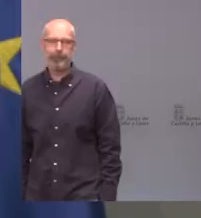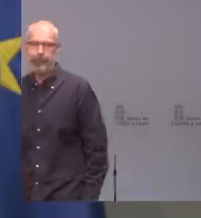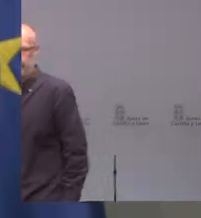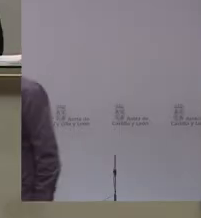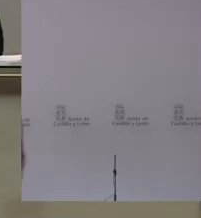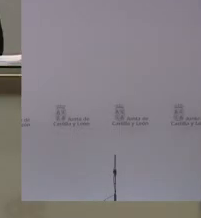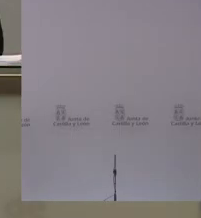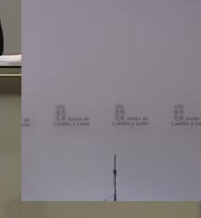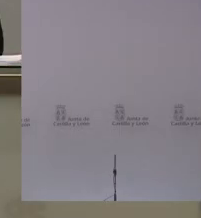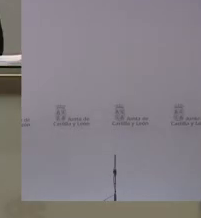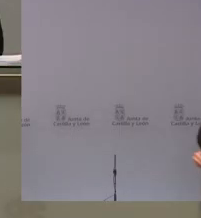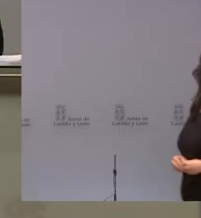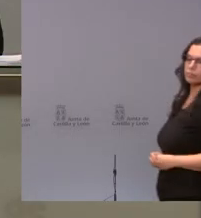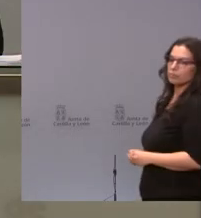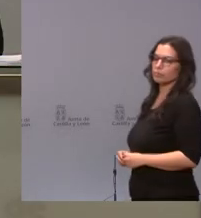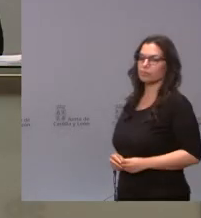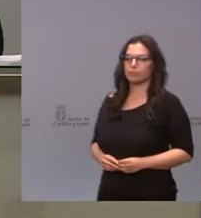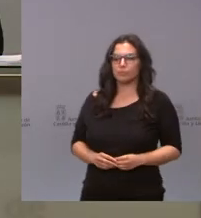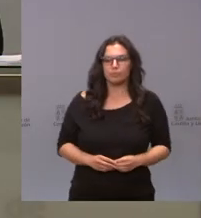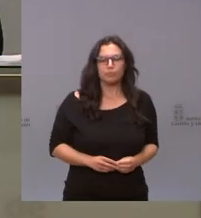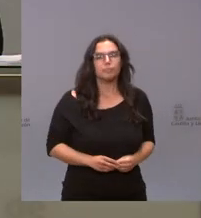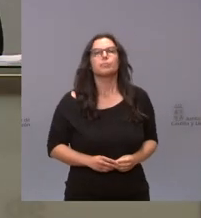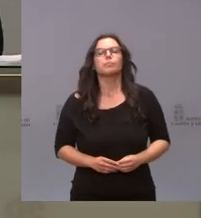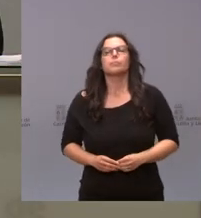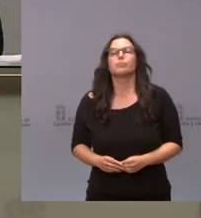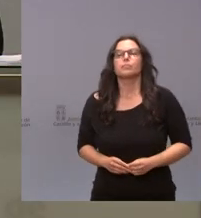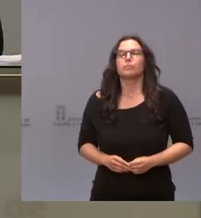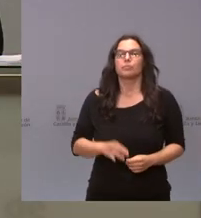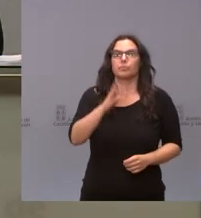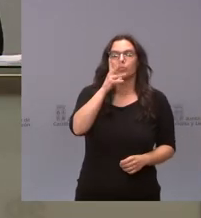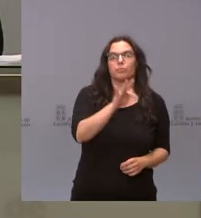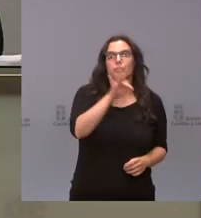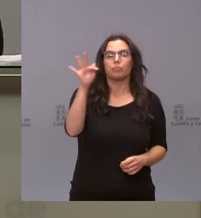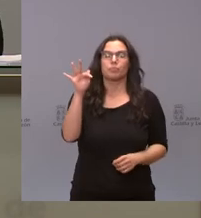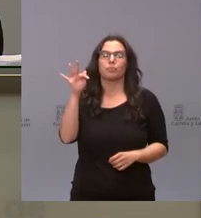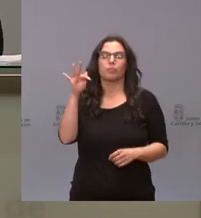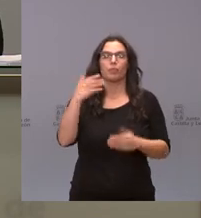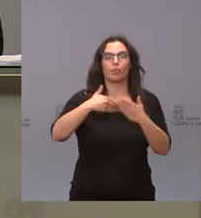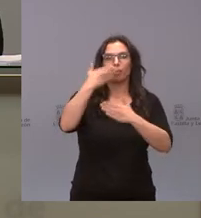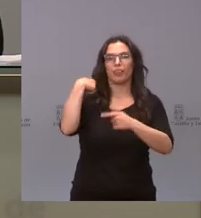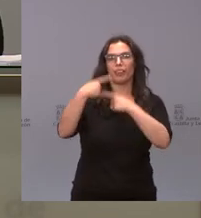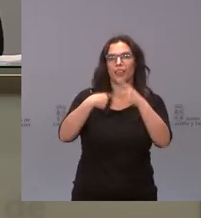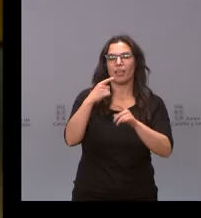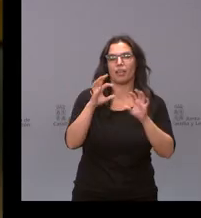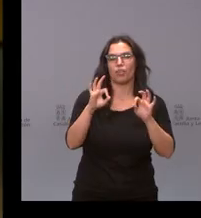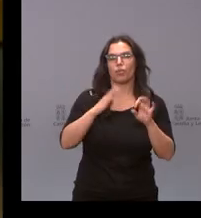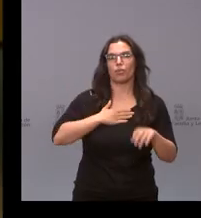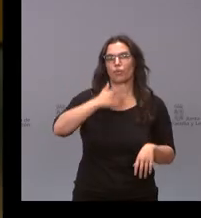pues saludamos ya a Beatriz más que nos sigue esta mañana desde el diario de Avilán adelante Bea